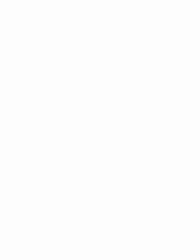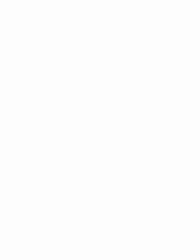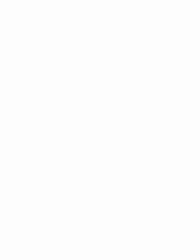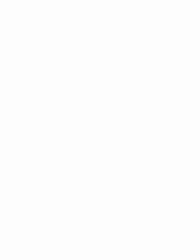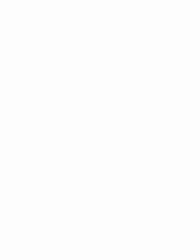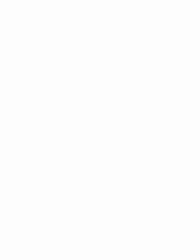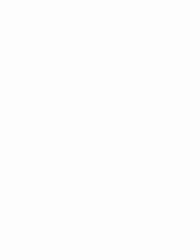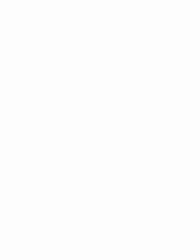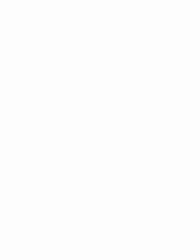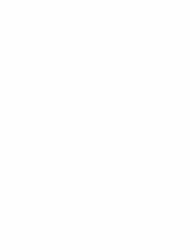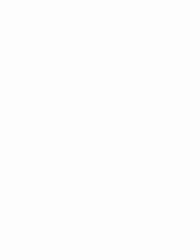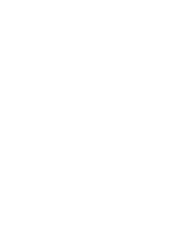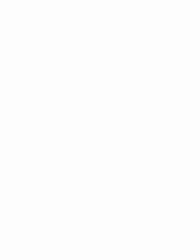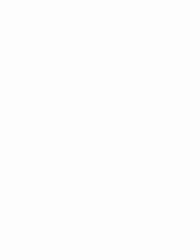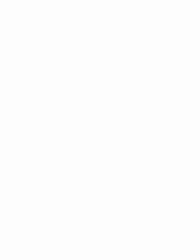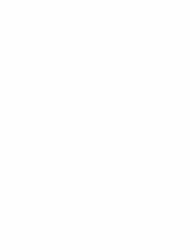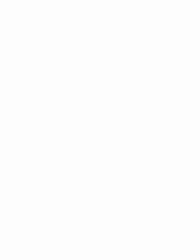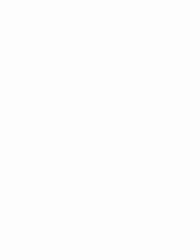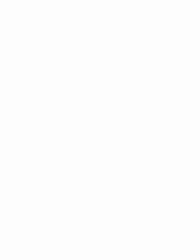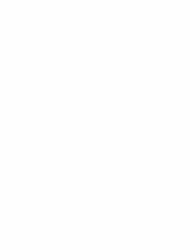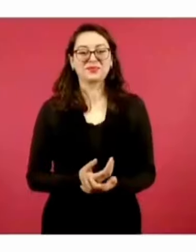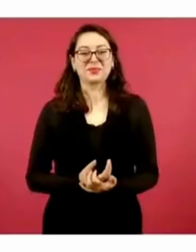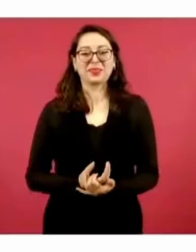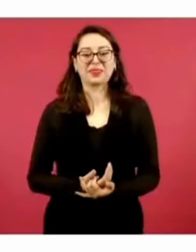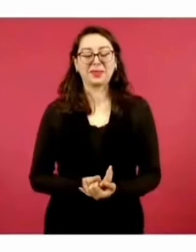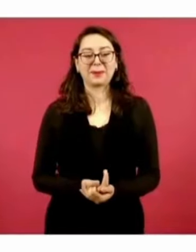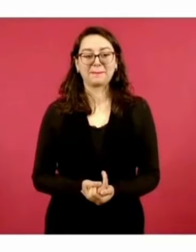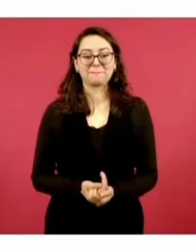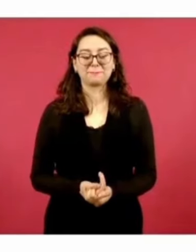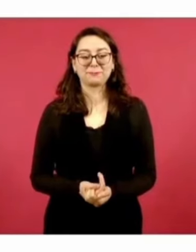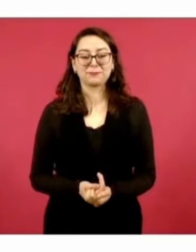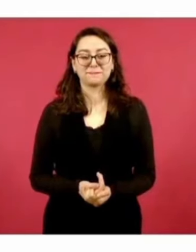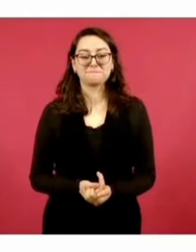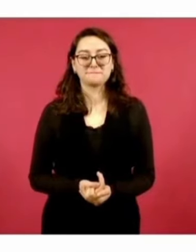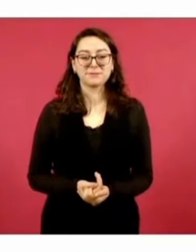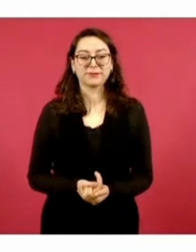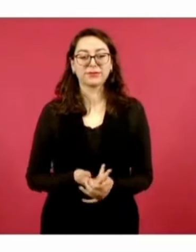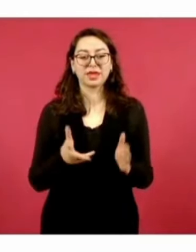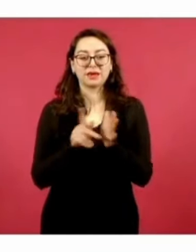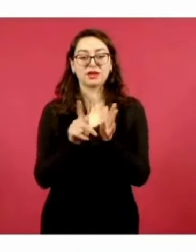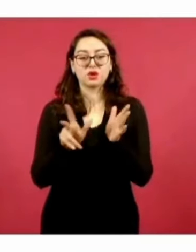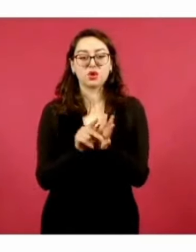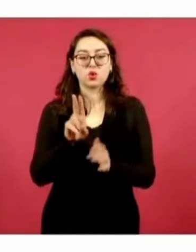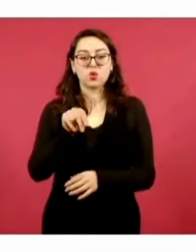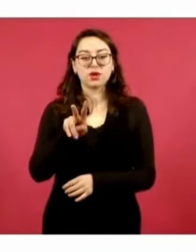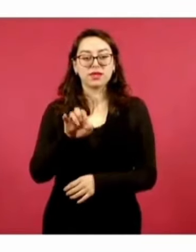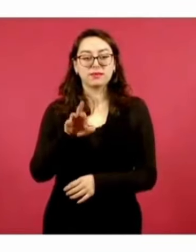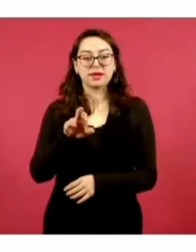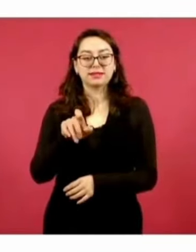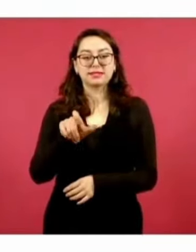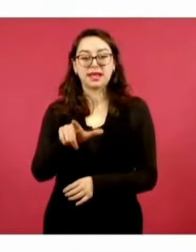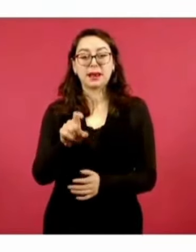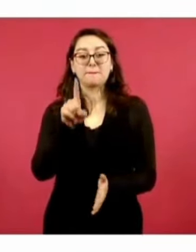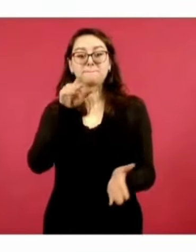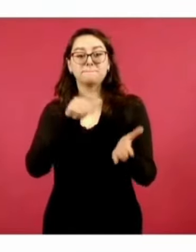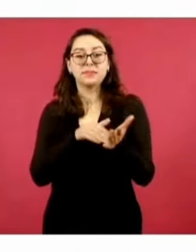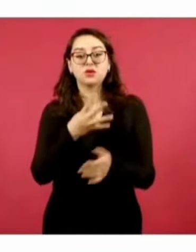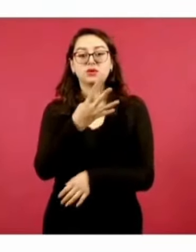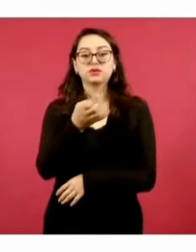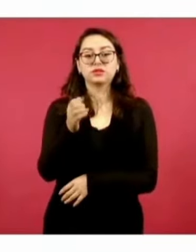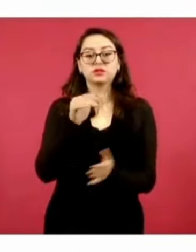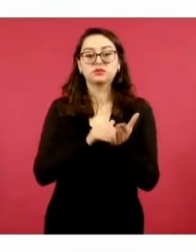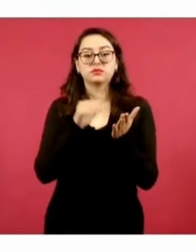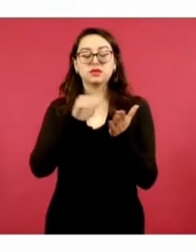Universal, mil cuatrocientos cincuenta millones.